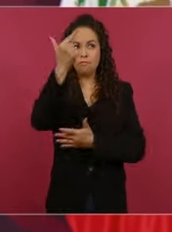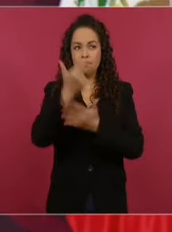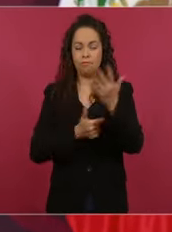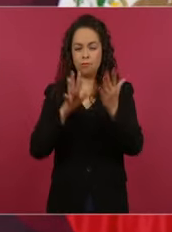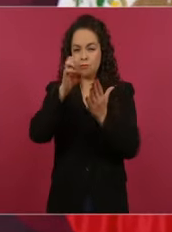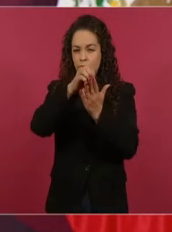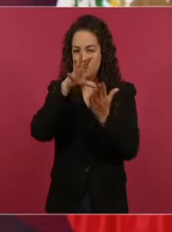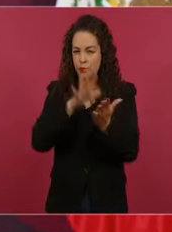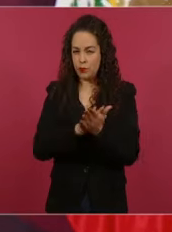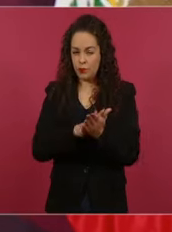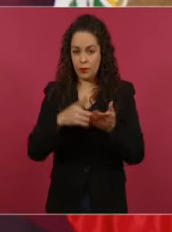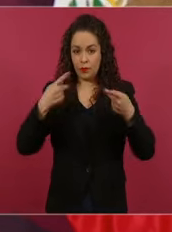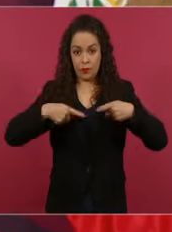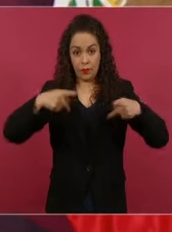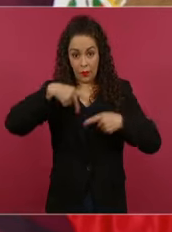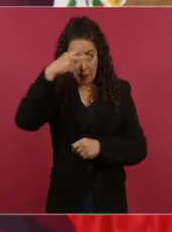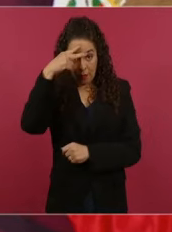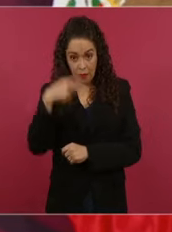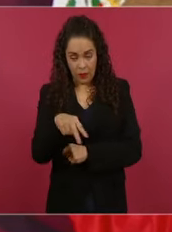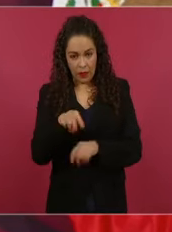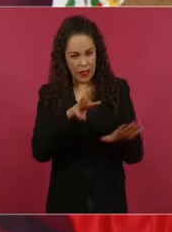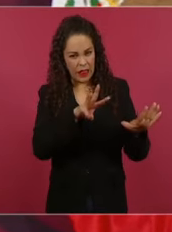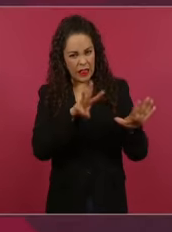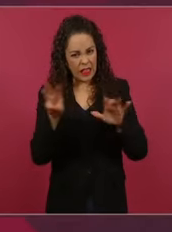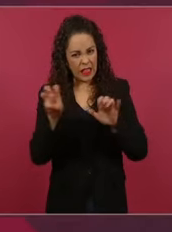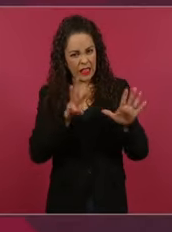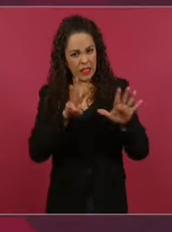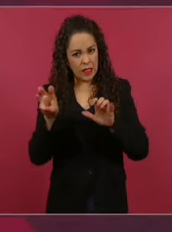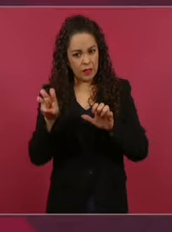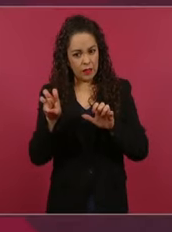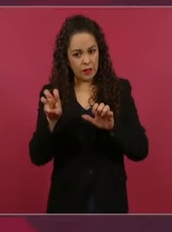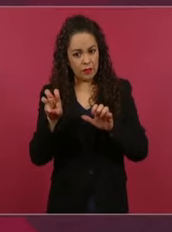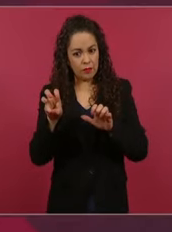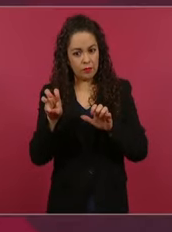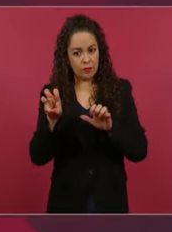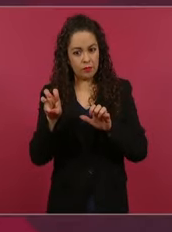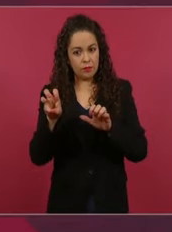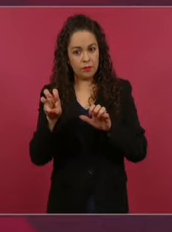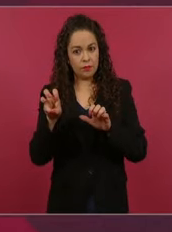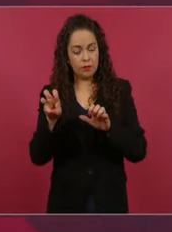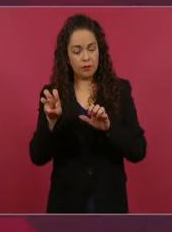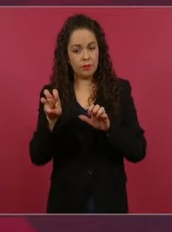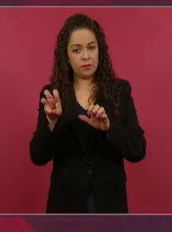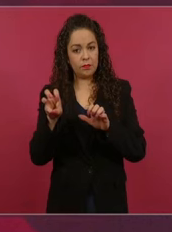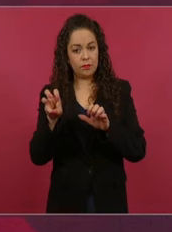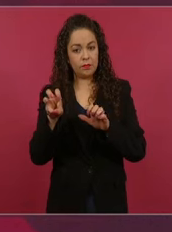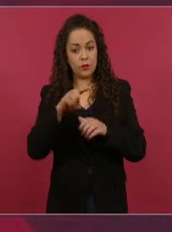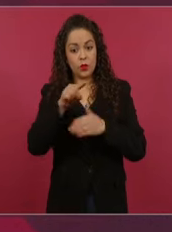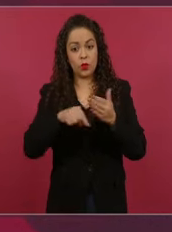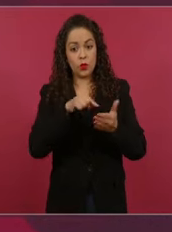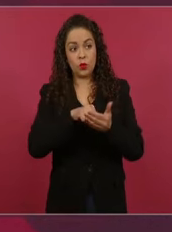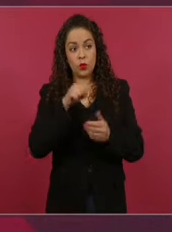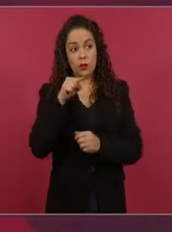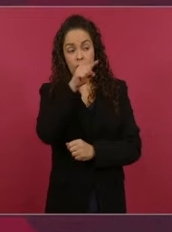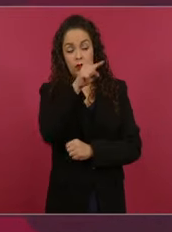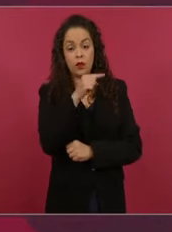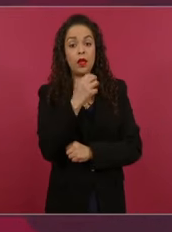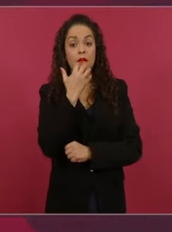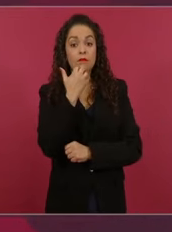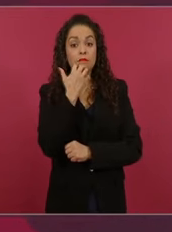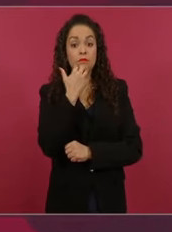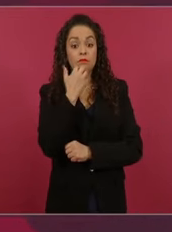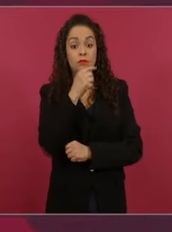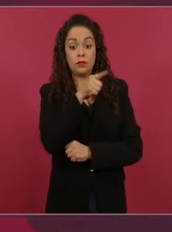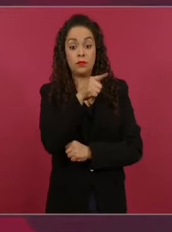salir. En el caso de Israel, la mayor parte de los mexicanos que están